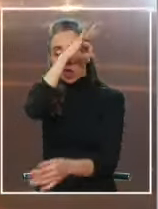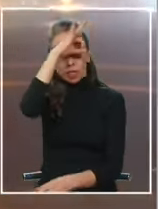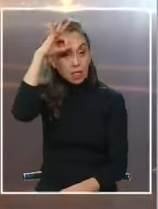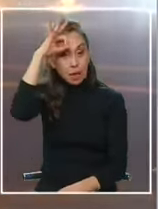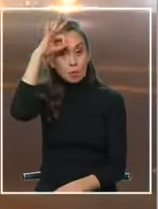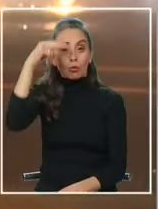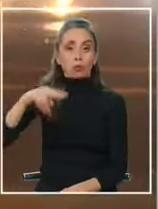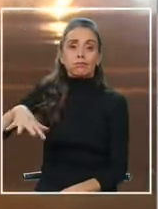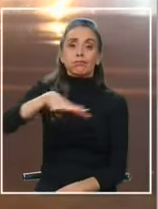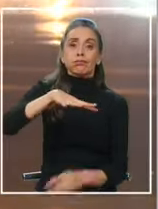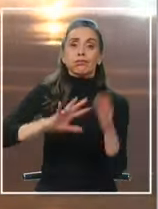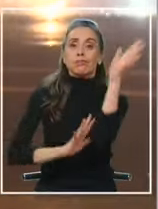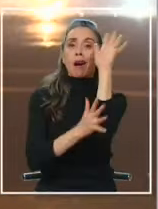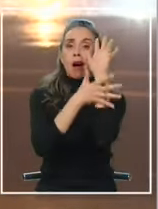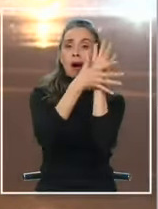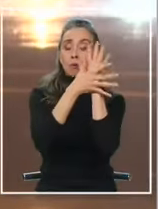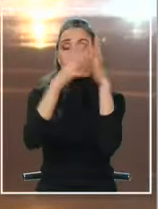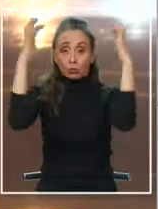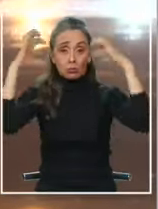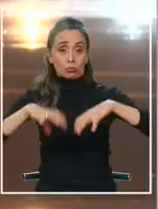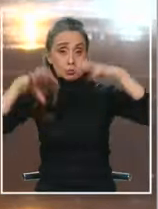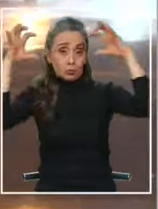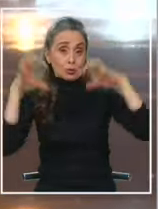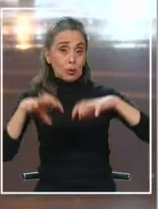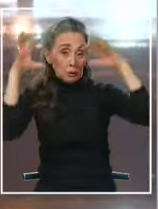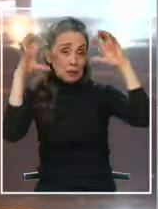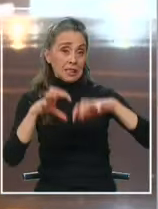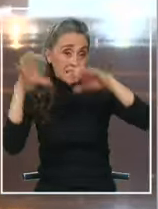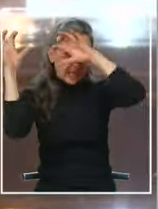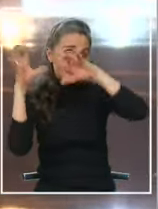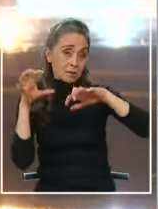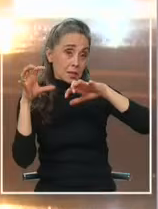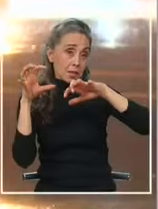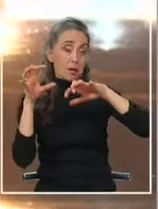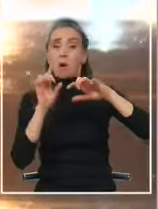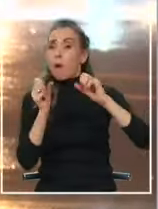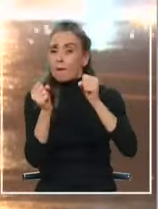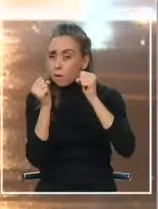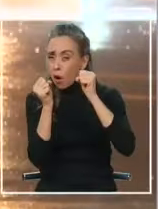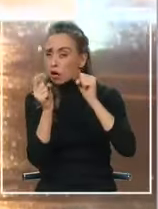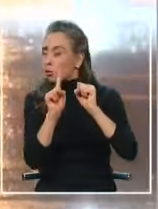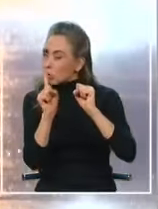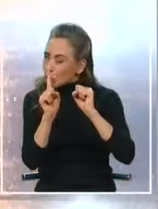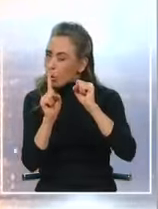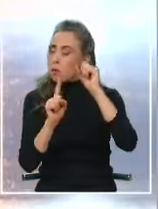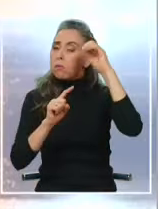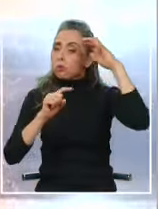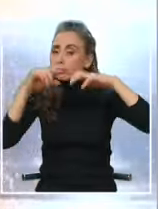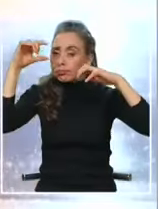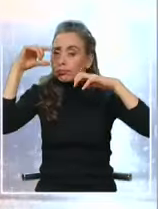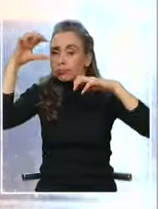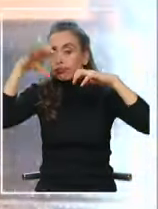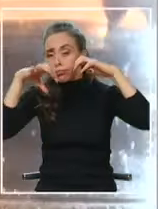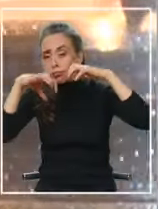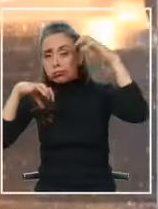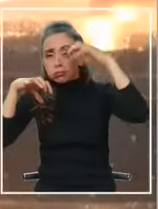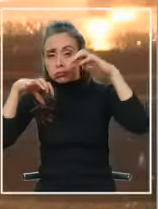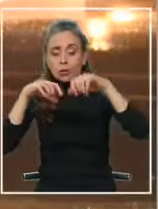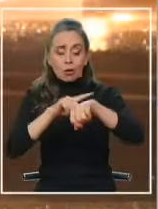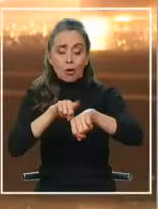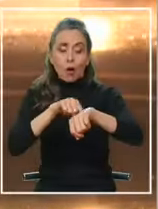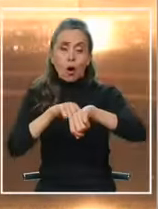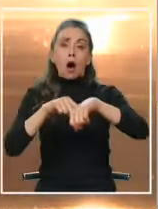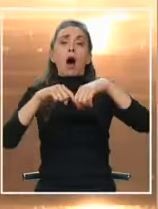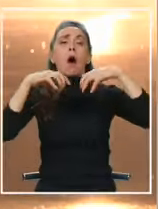en la Araucanía. Las lluvias, se llueve hasta ahora de manera no tan intensamente, pero se han intensificado con el